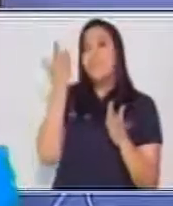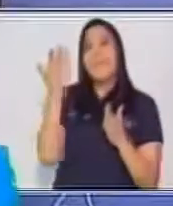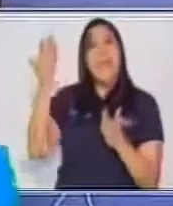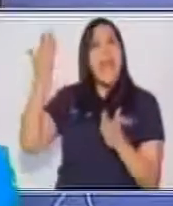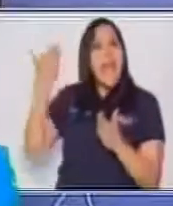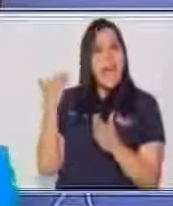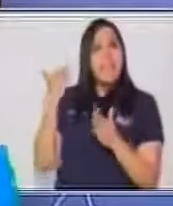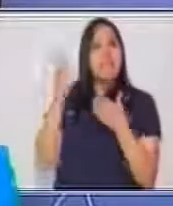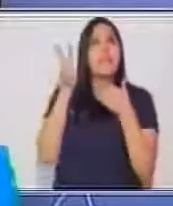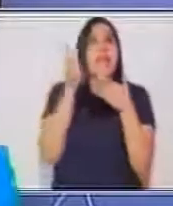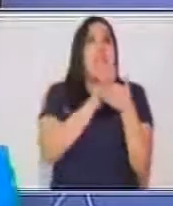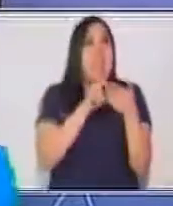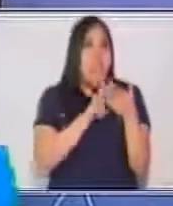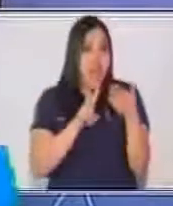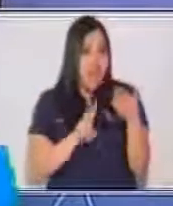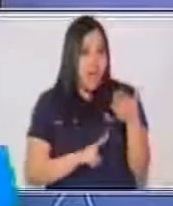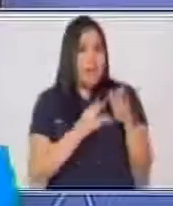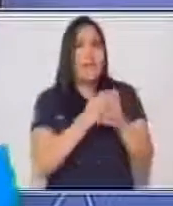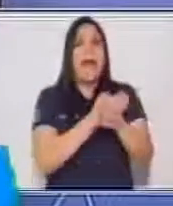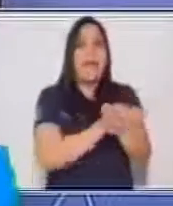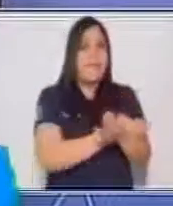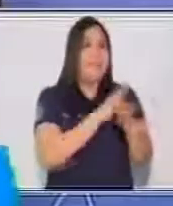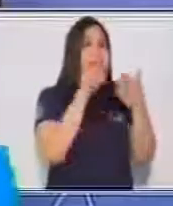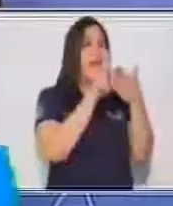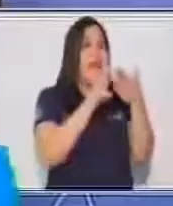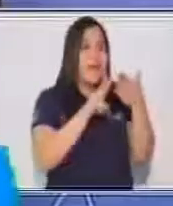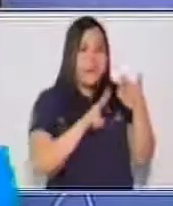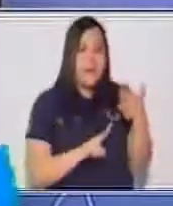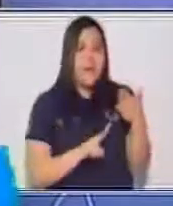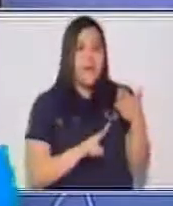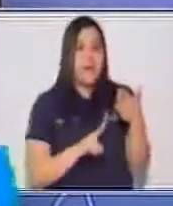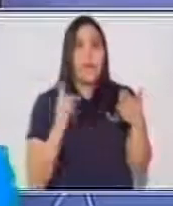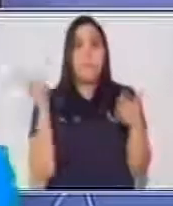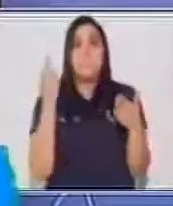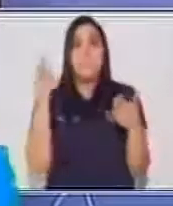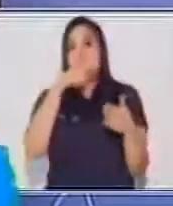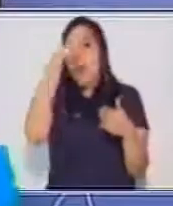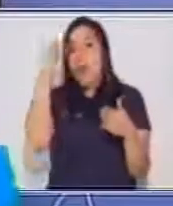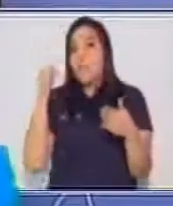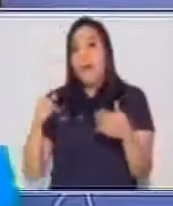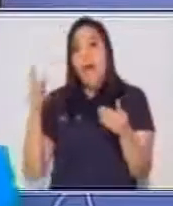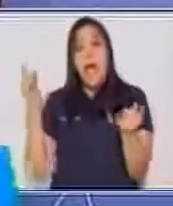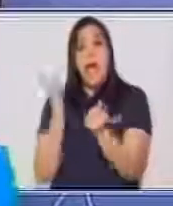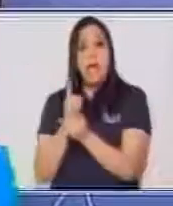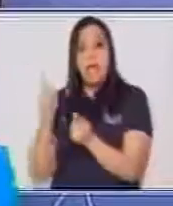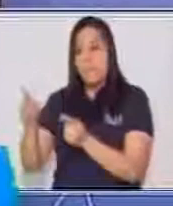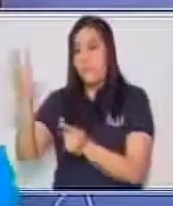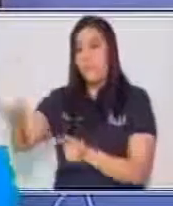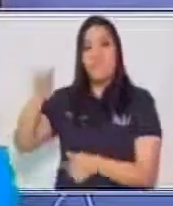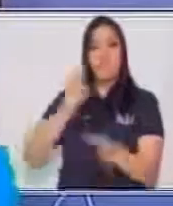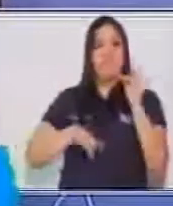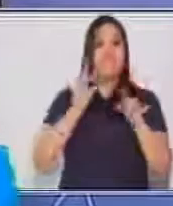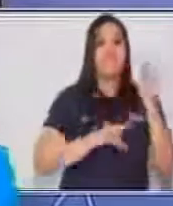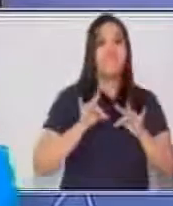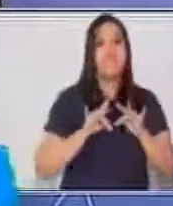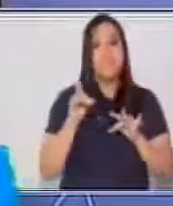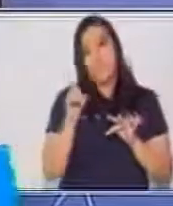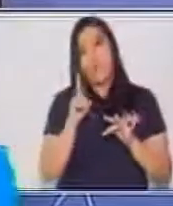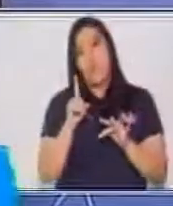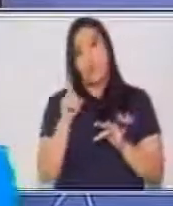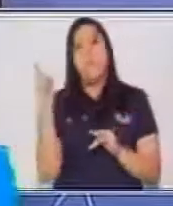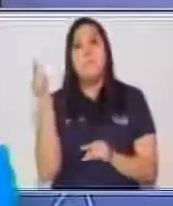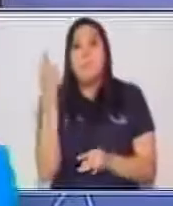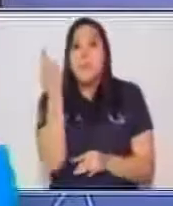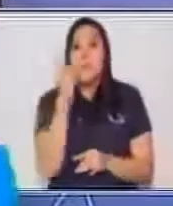No puedes trabajarlo y lo primero que encuentres vas a escribirlo en el trifoliar,